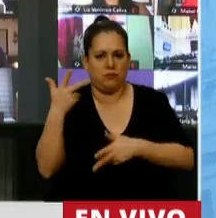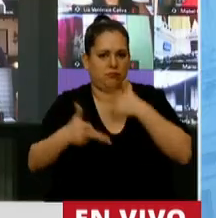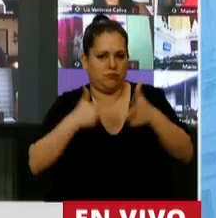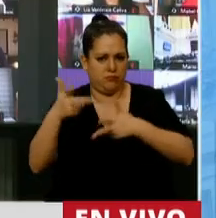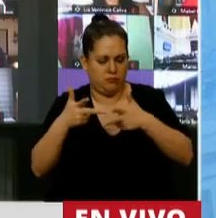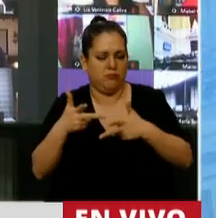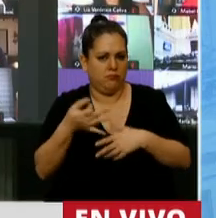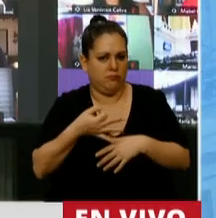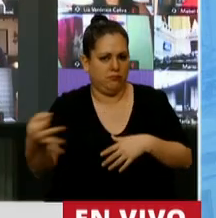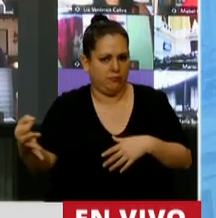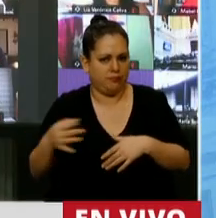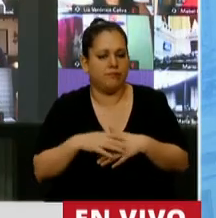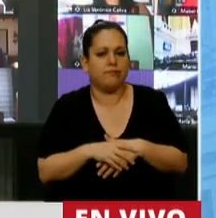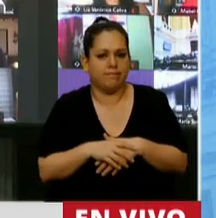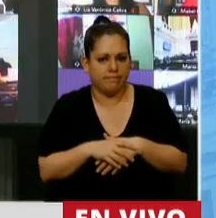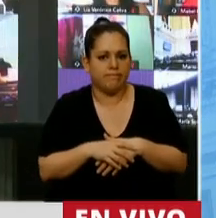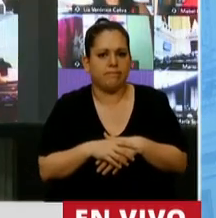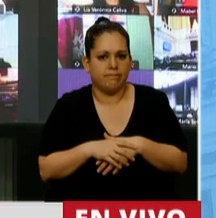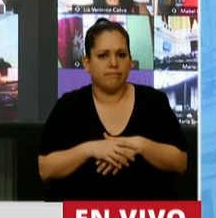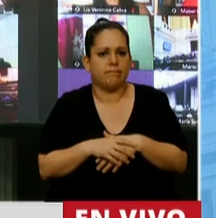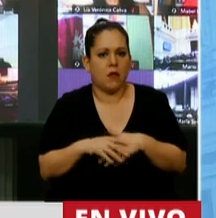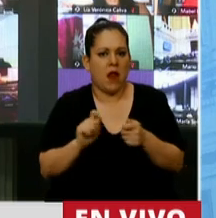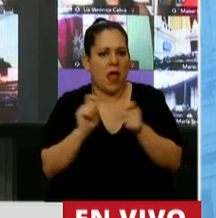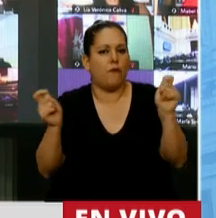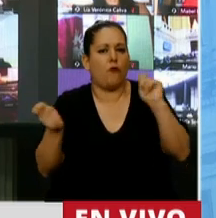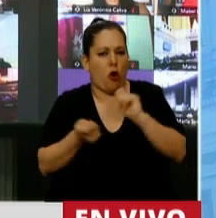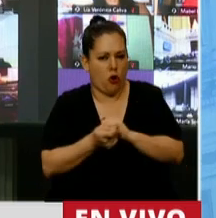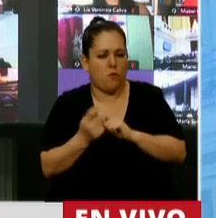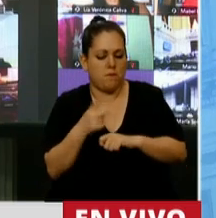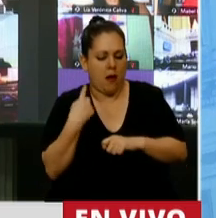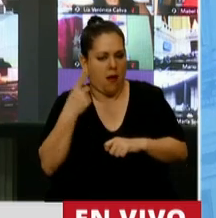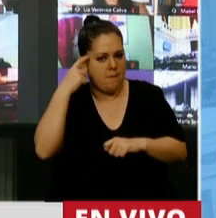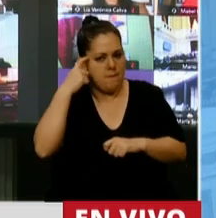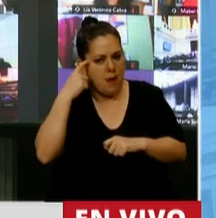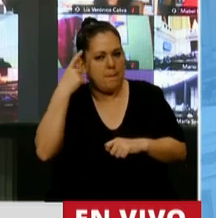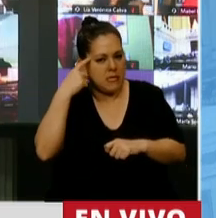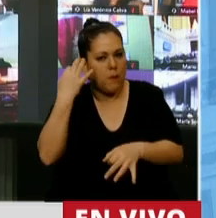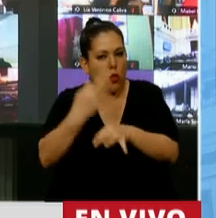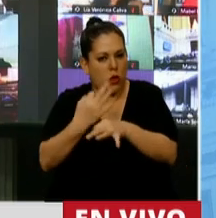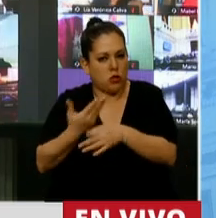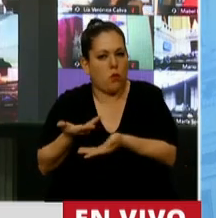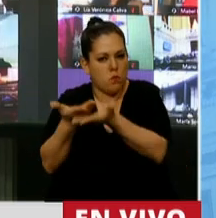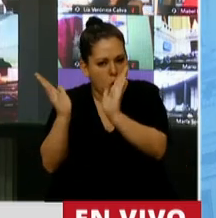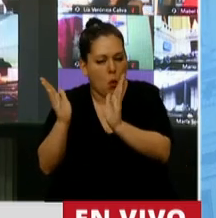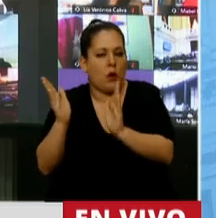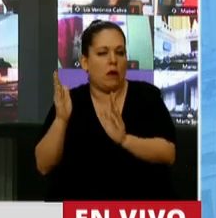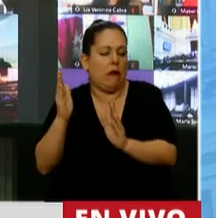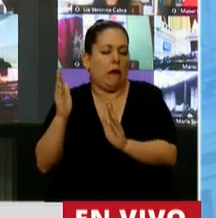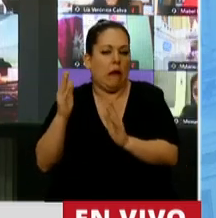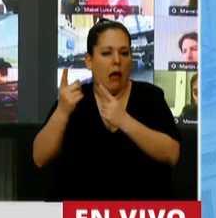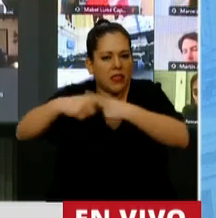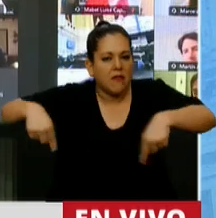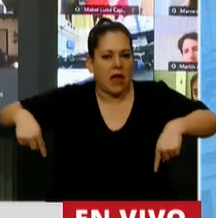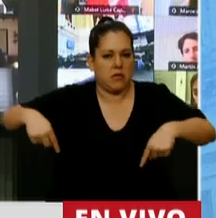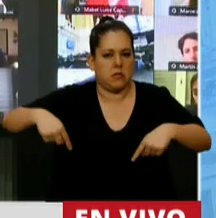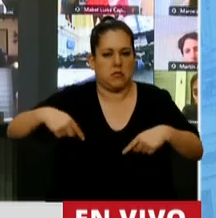Tantar, los reformistas que creemos firmemente en la educación pública gratuita, laica, inclusiva y